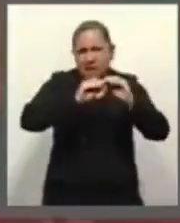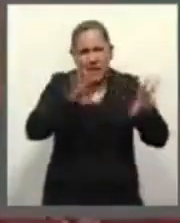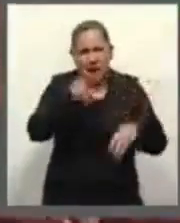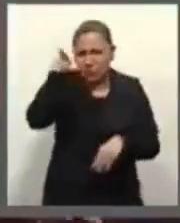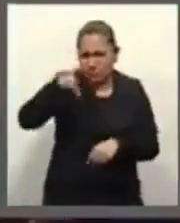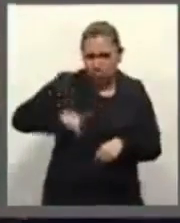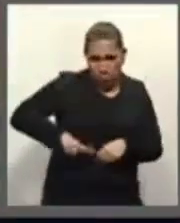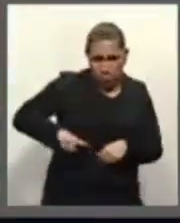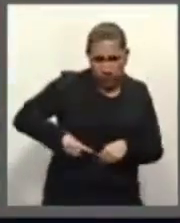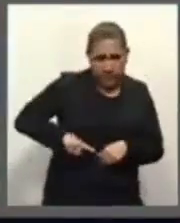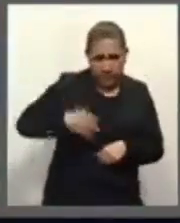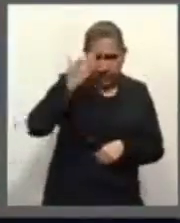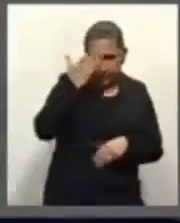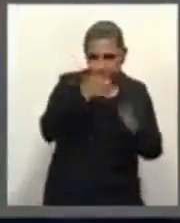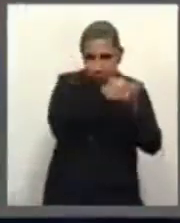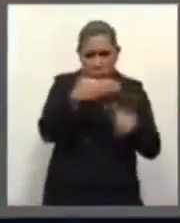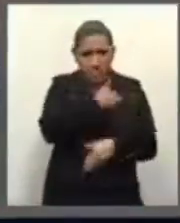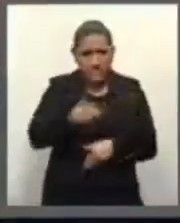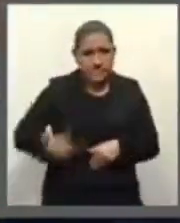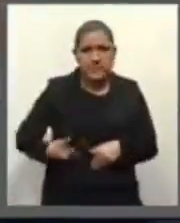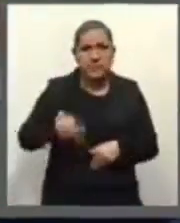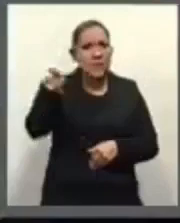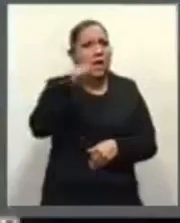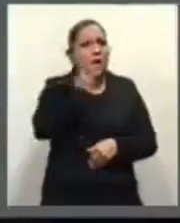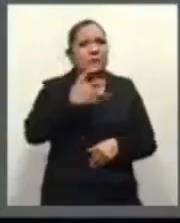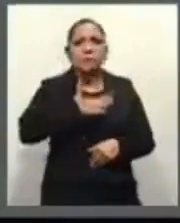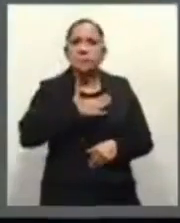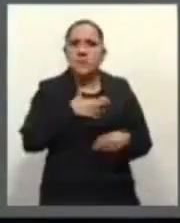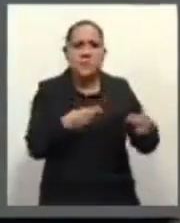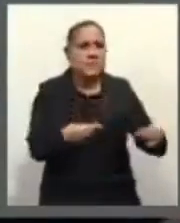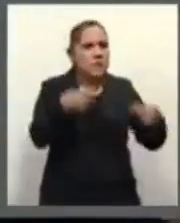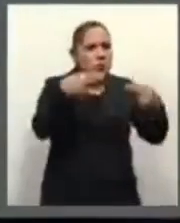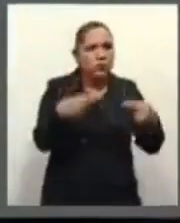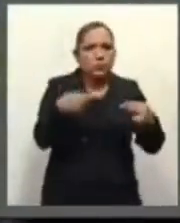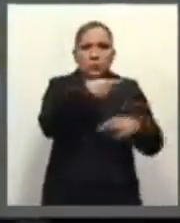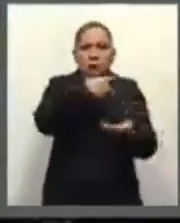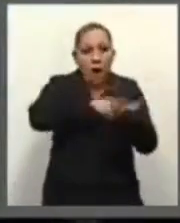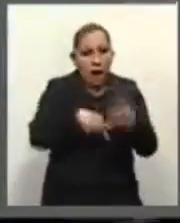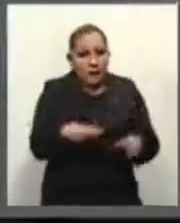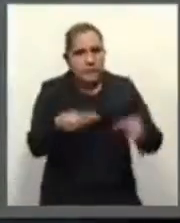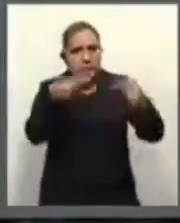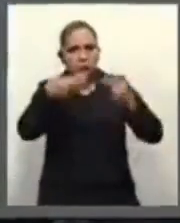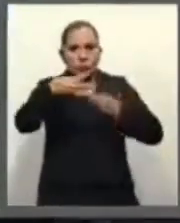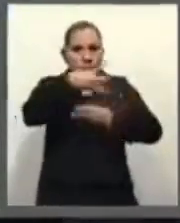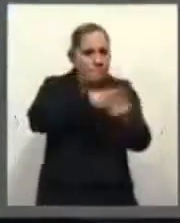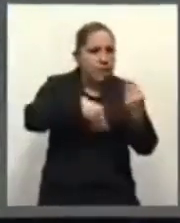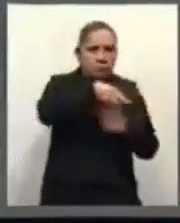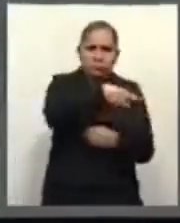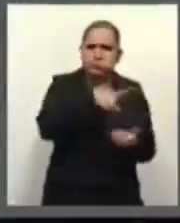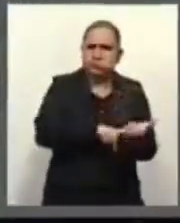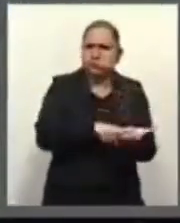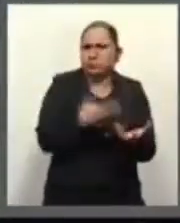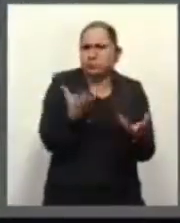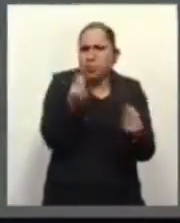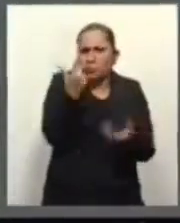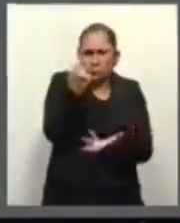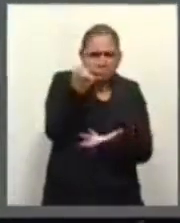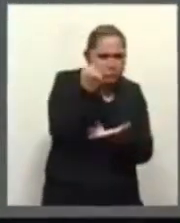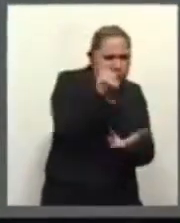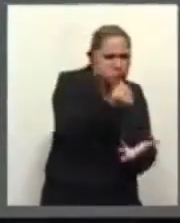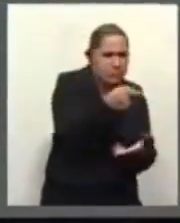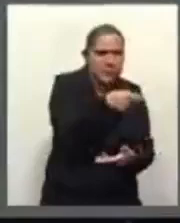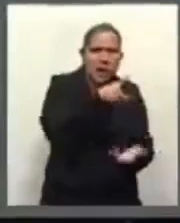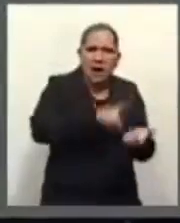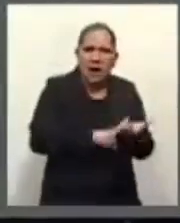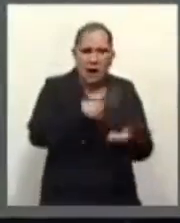al que le han invertido discrecionalmente y sin planeación una gran cantidad de recursos públicos. Un aeropuerto que